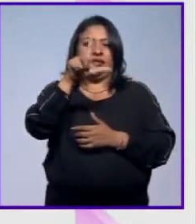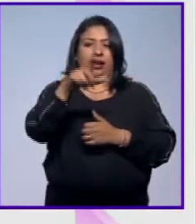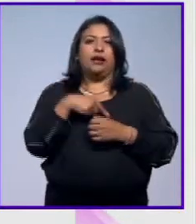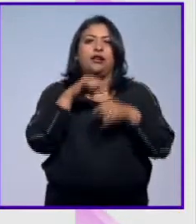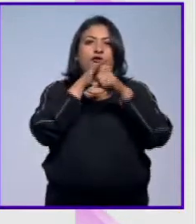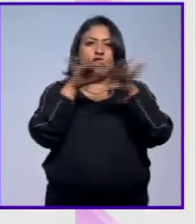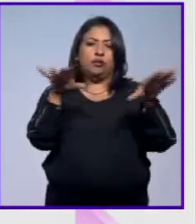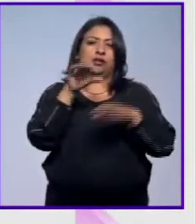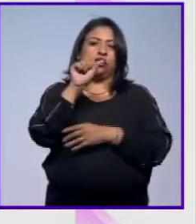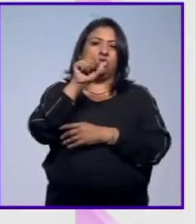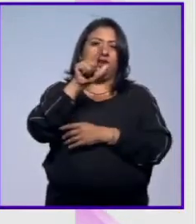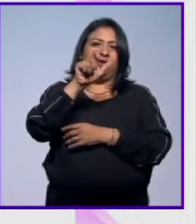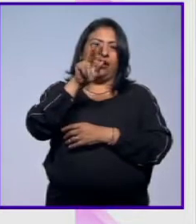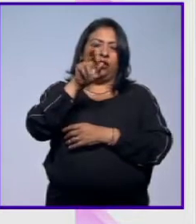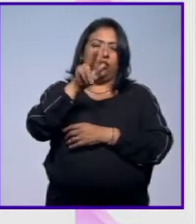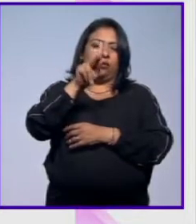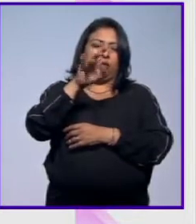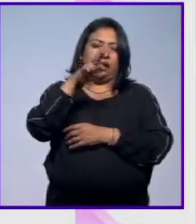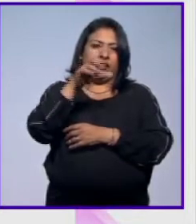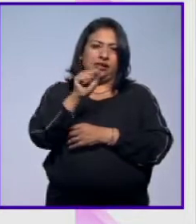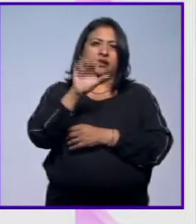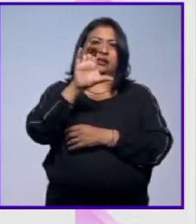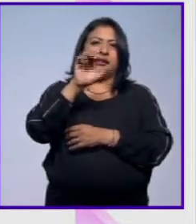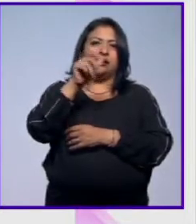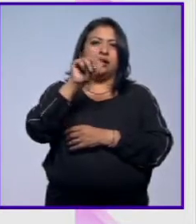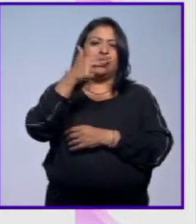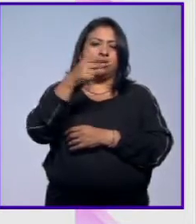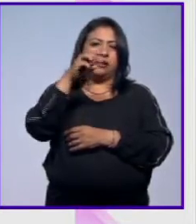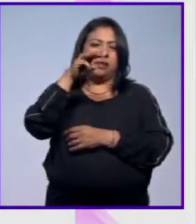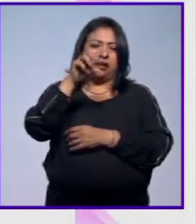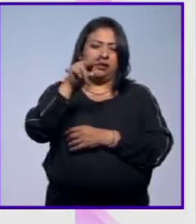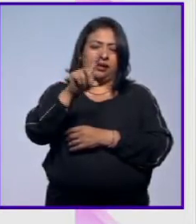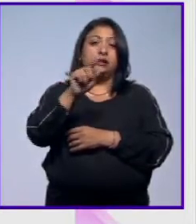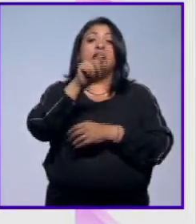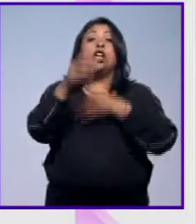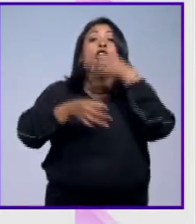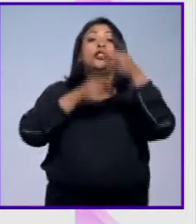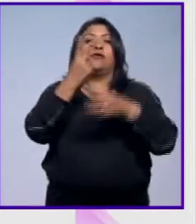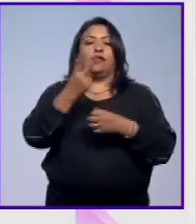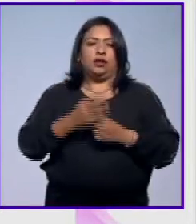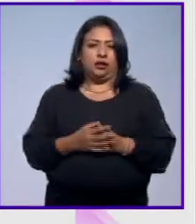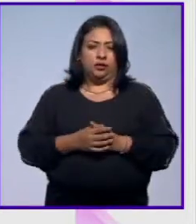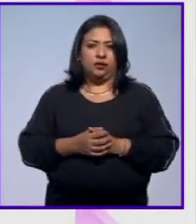Con información de Salvador Perches Galván César H. Meléndez Noticias 22.